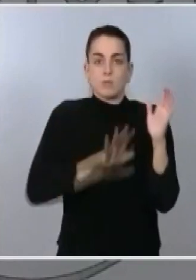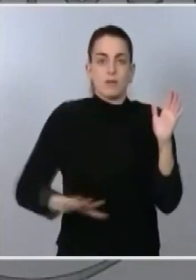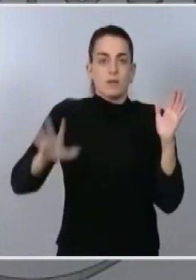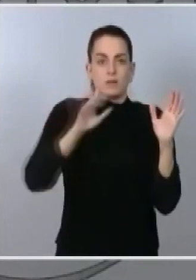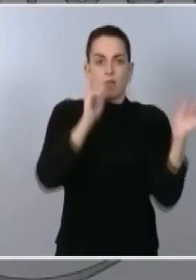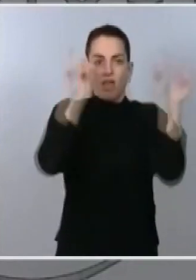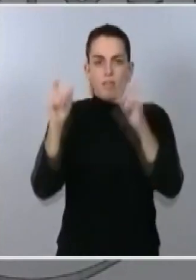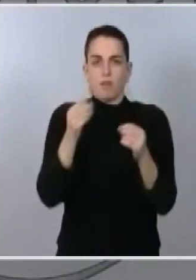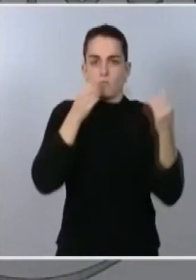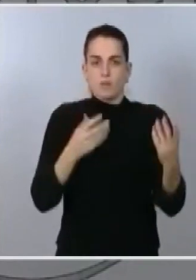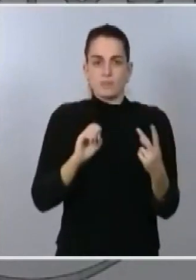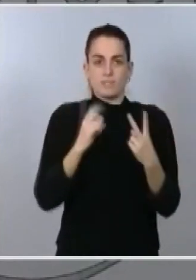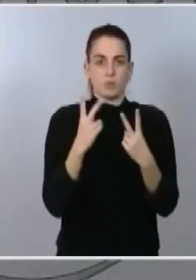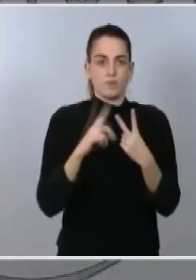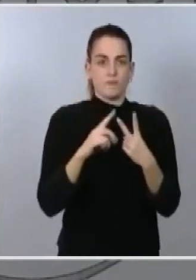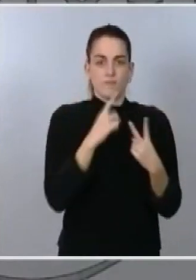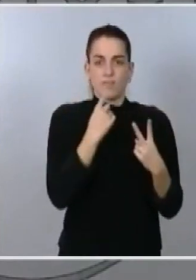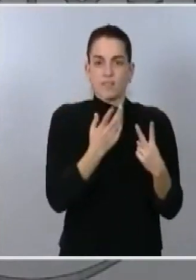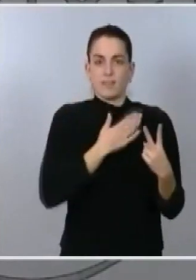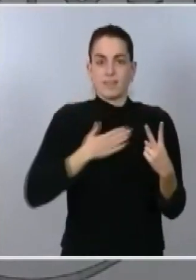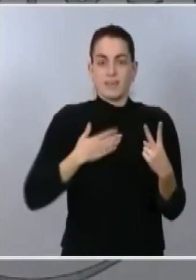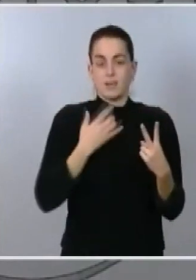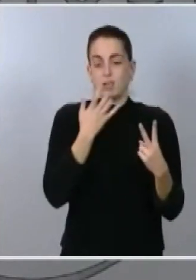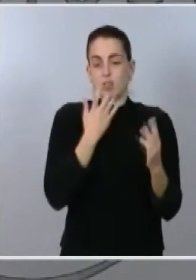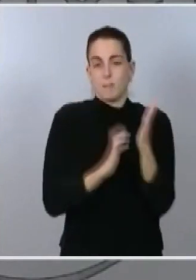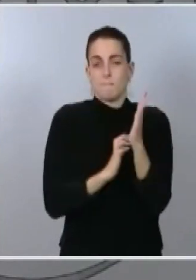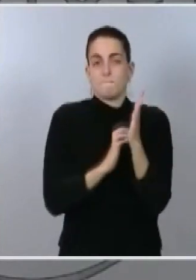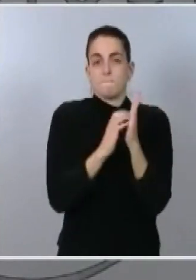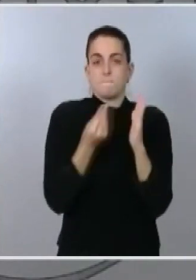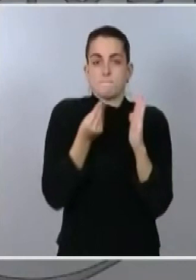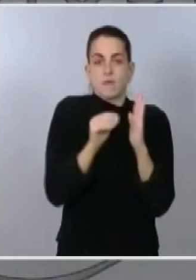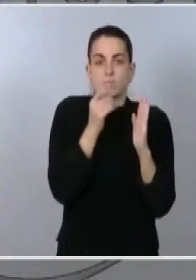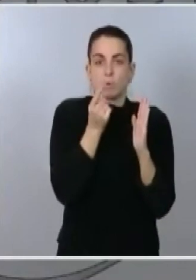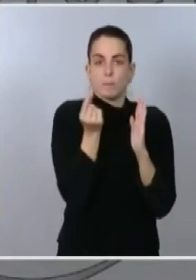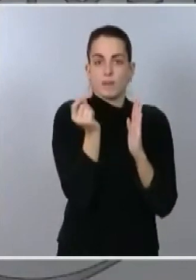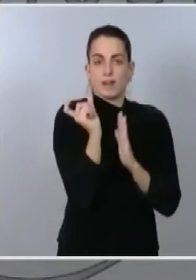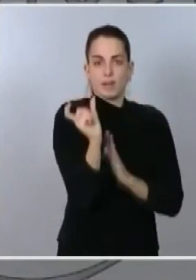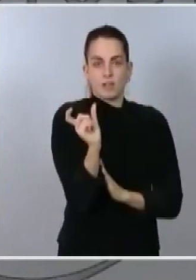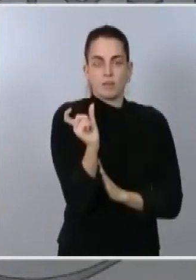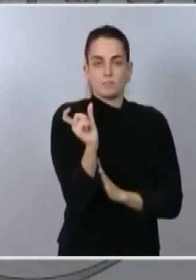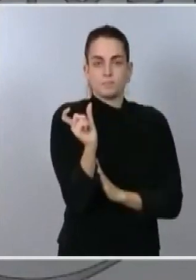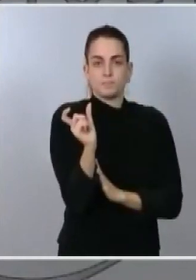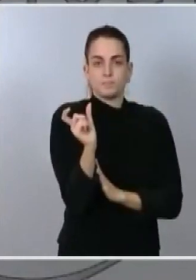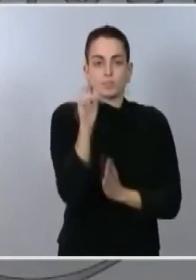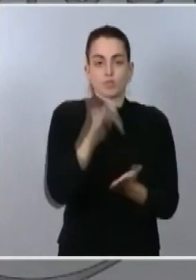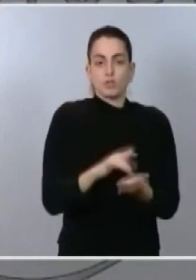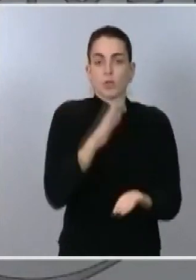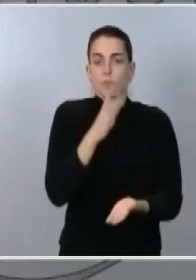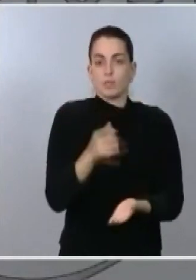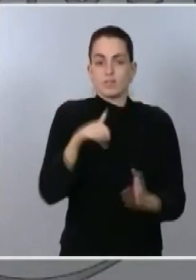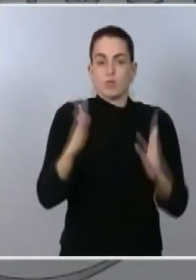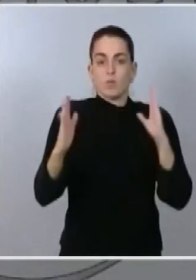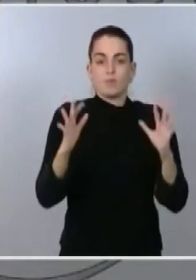Este incremento del precio es coyuntural, se produce en un momento concreto donde